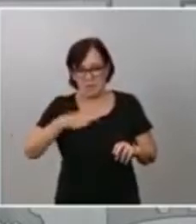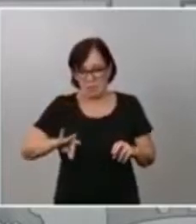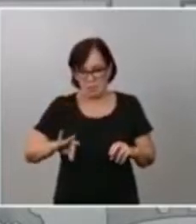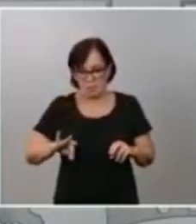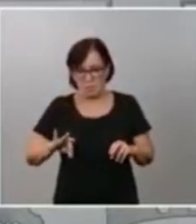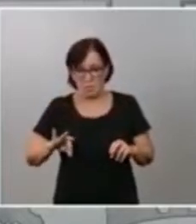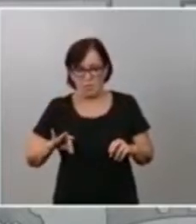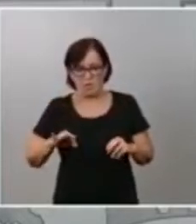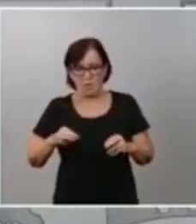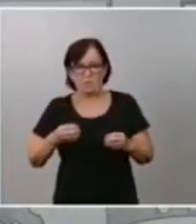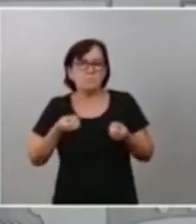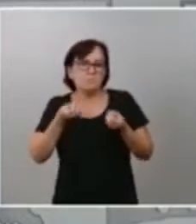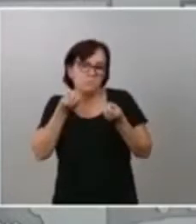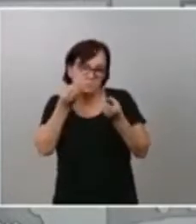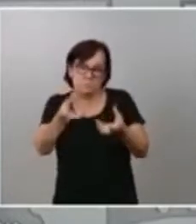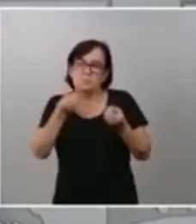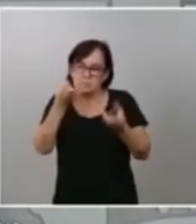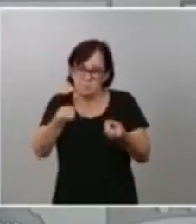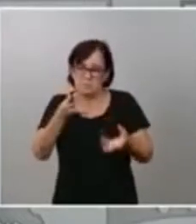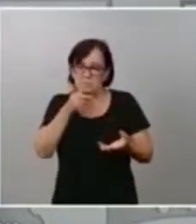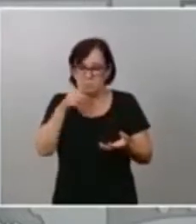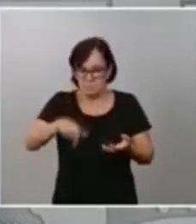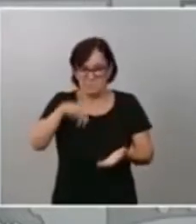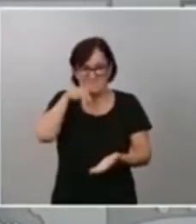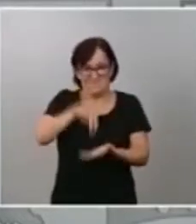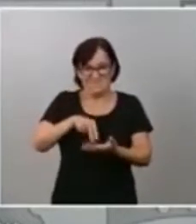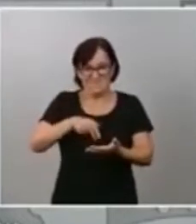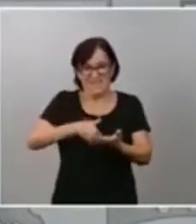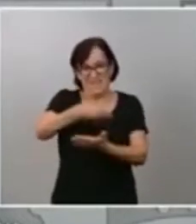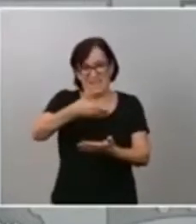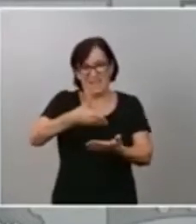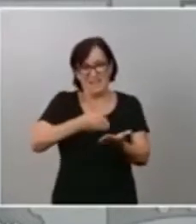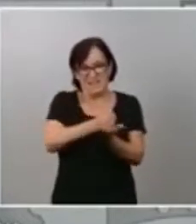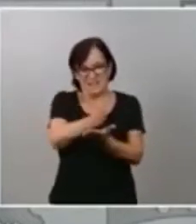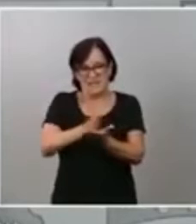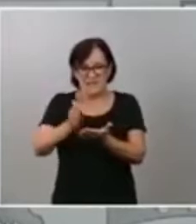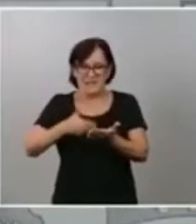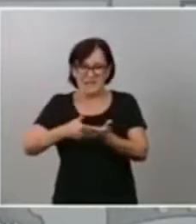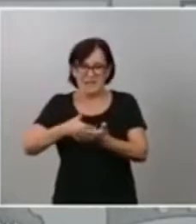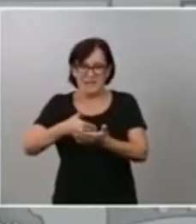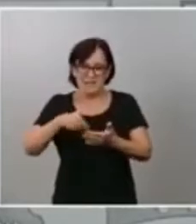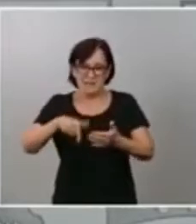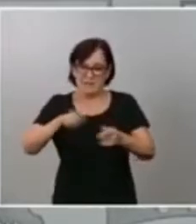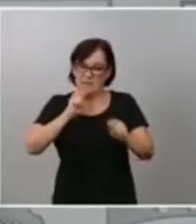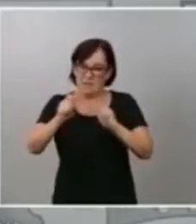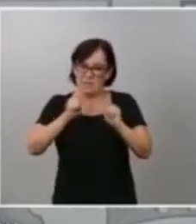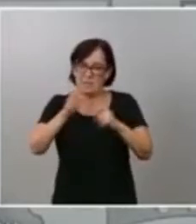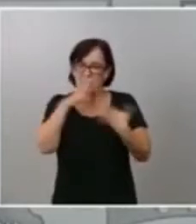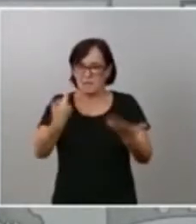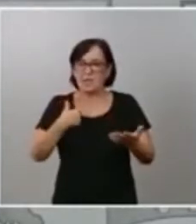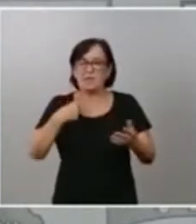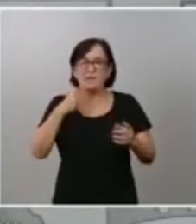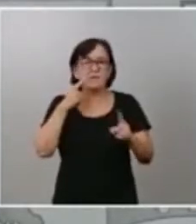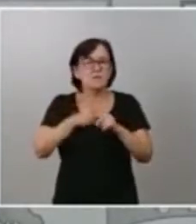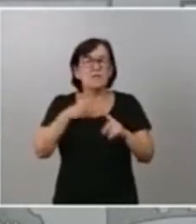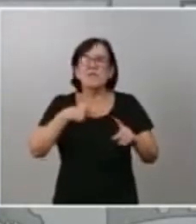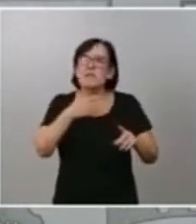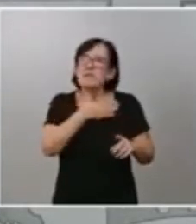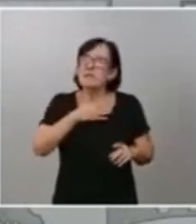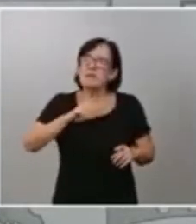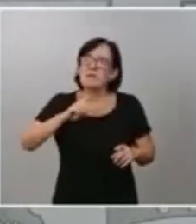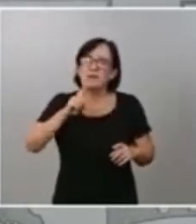pública, desde esta misma sala de prensa también hice referencia a esta cuestión, quisiera decir cinco